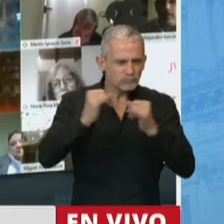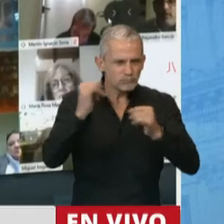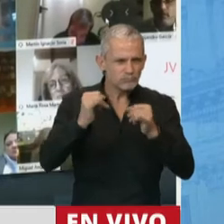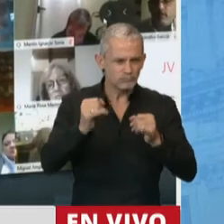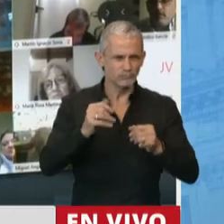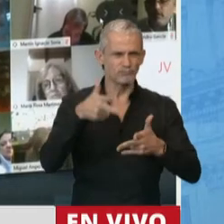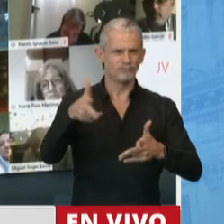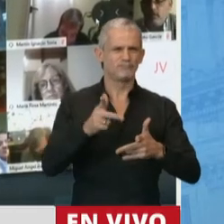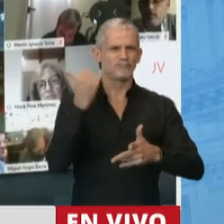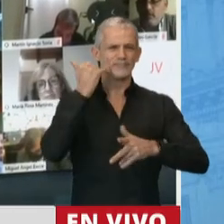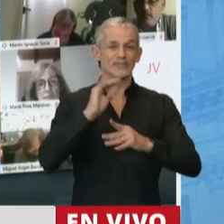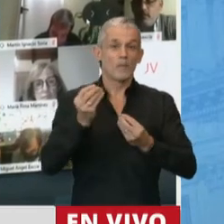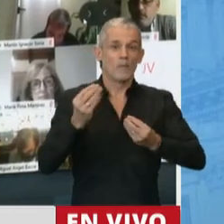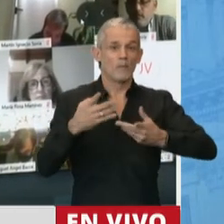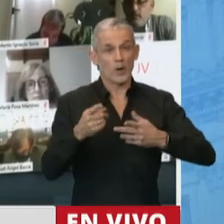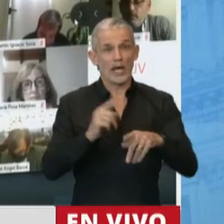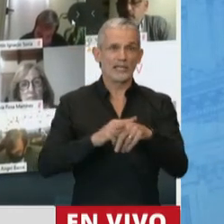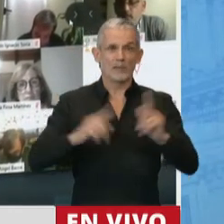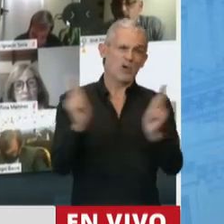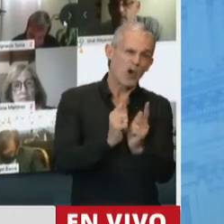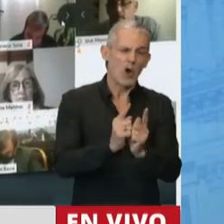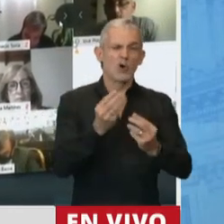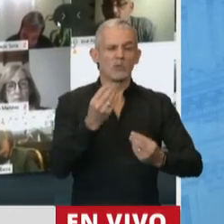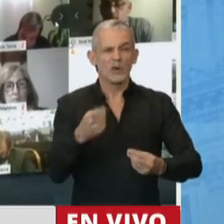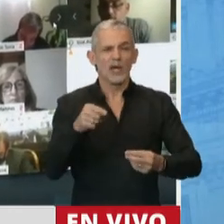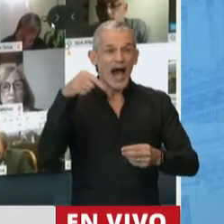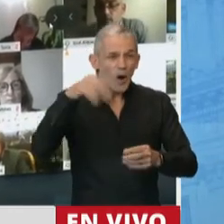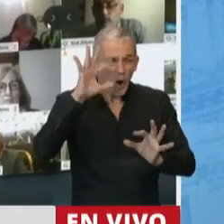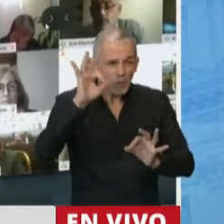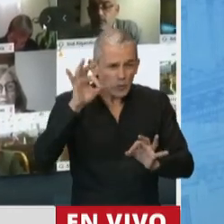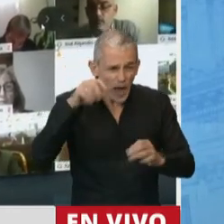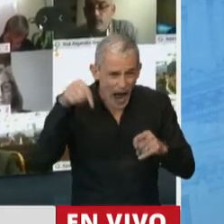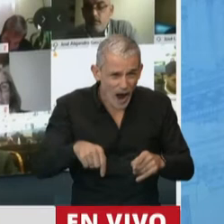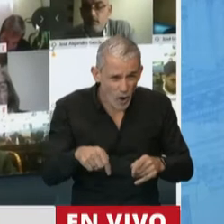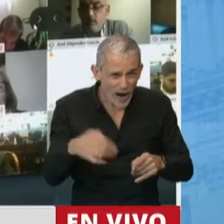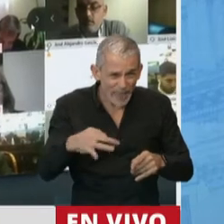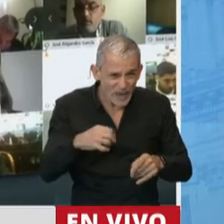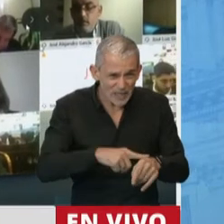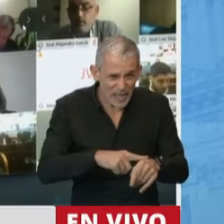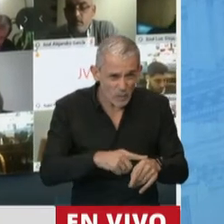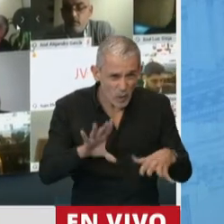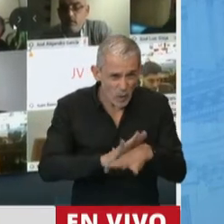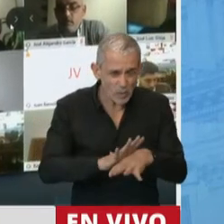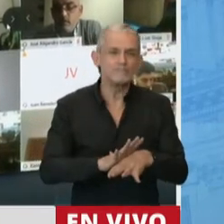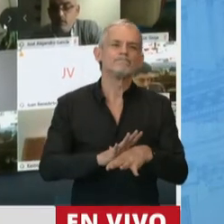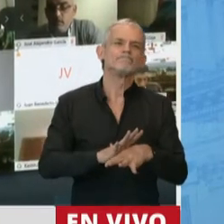decían si por qué tan corto tiempo, era la oportunidad. Mire, es importante